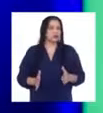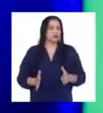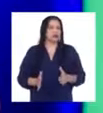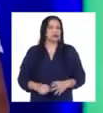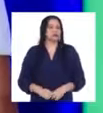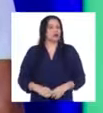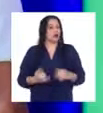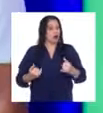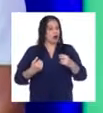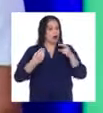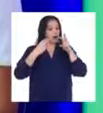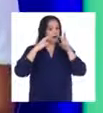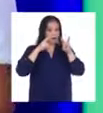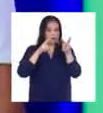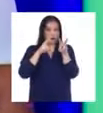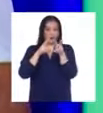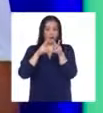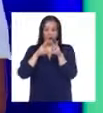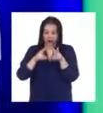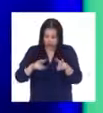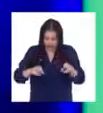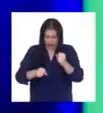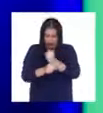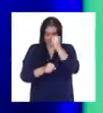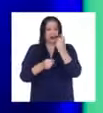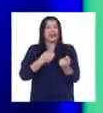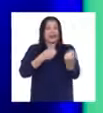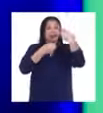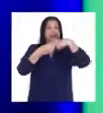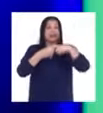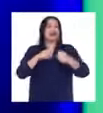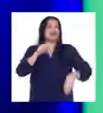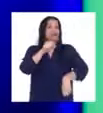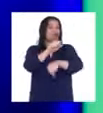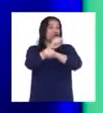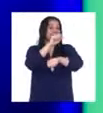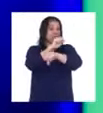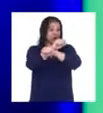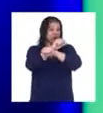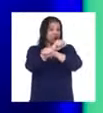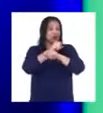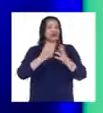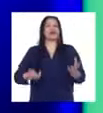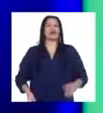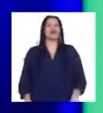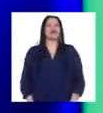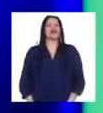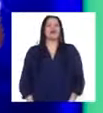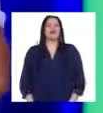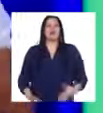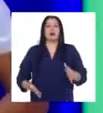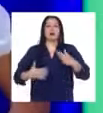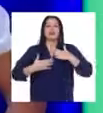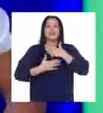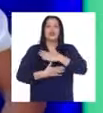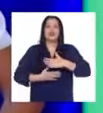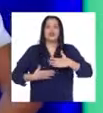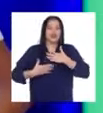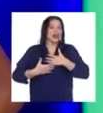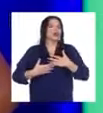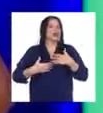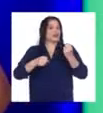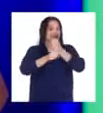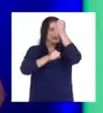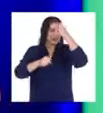de ver con nuestra clasificación a tu fútbol podemos disfrutar nuestros logros deportivos.